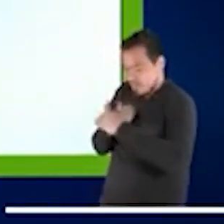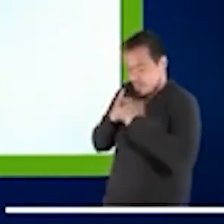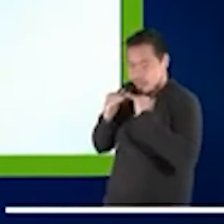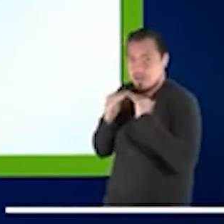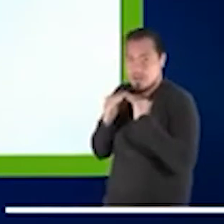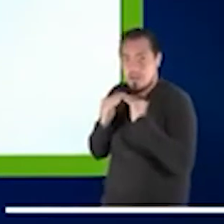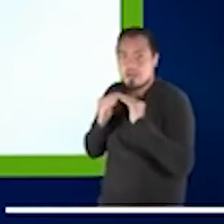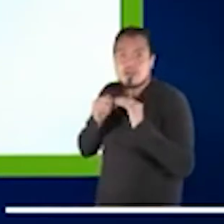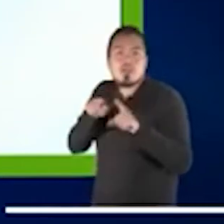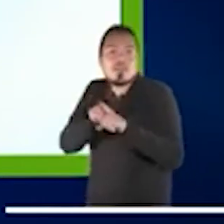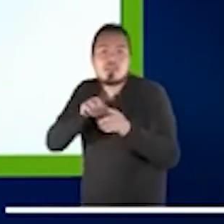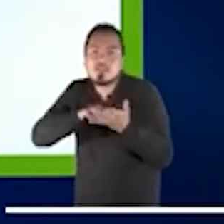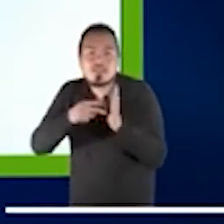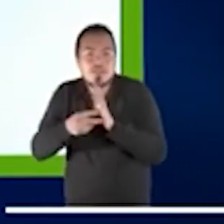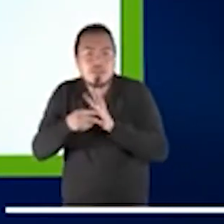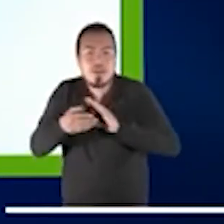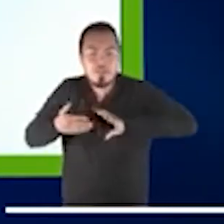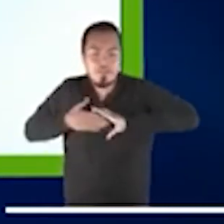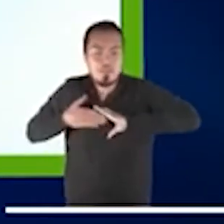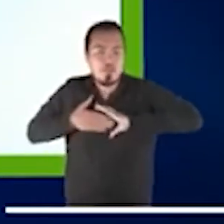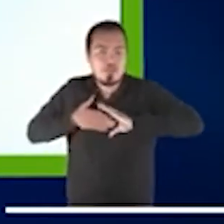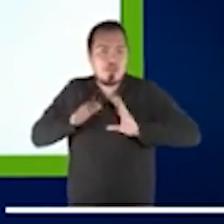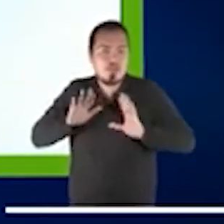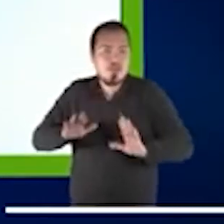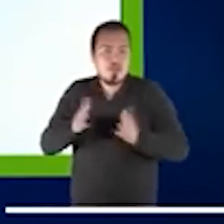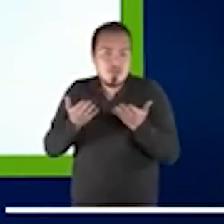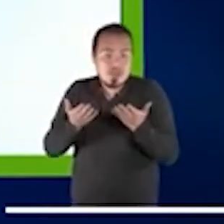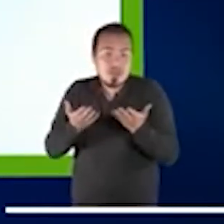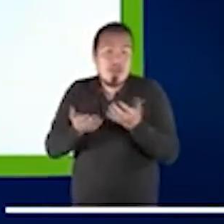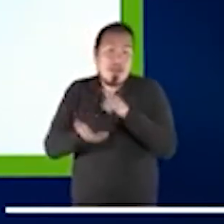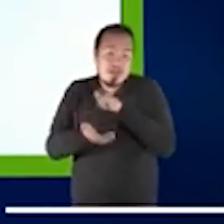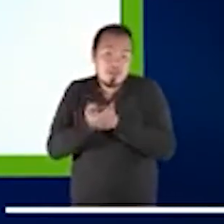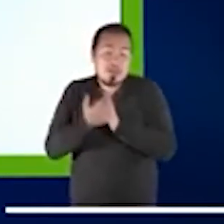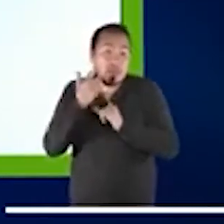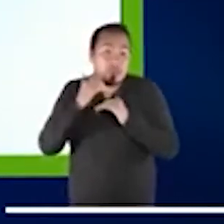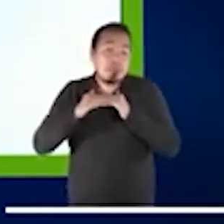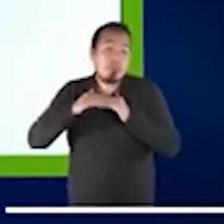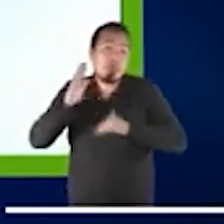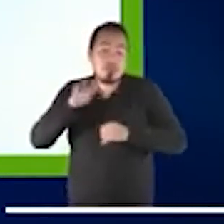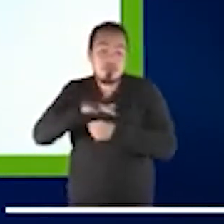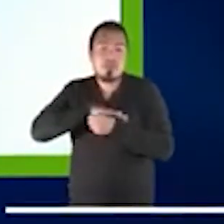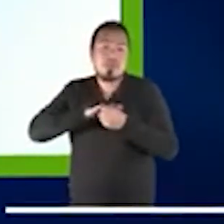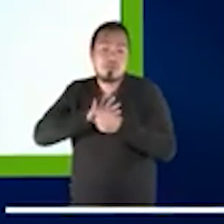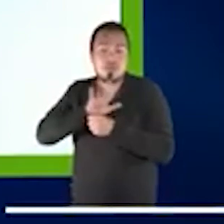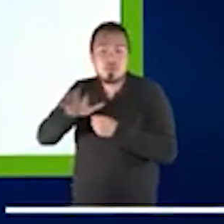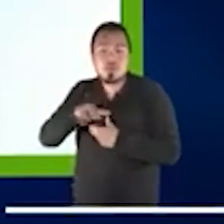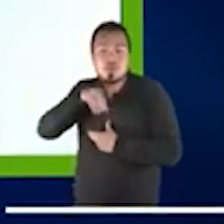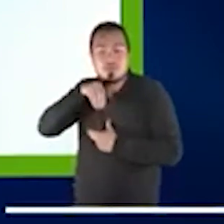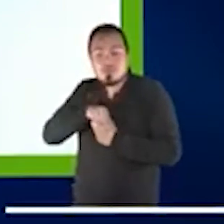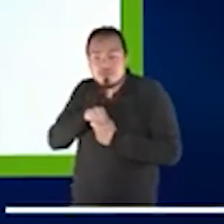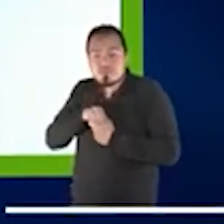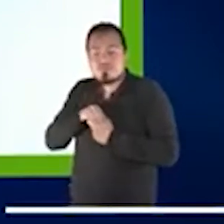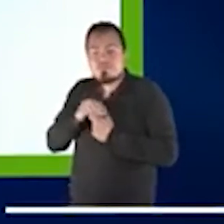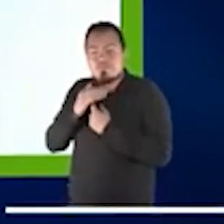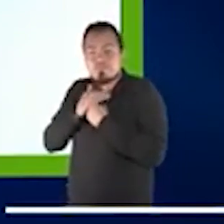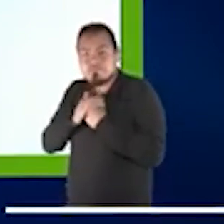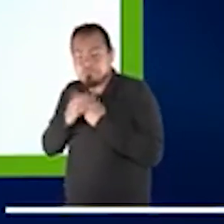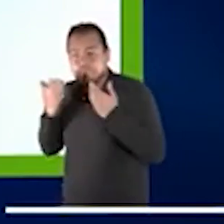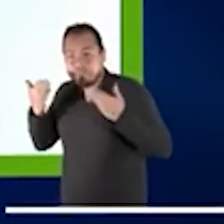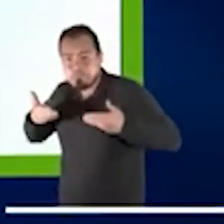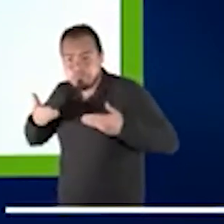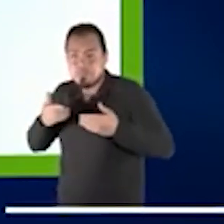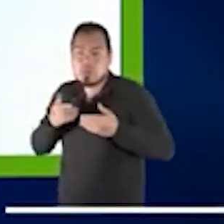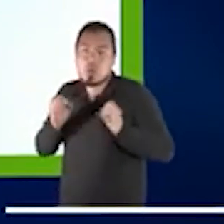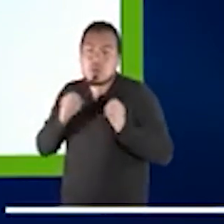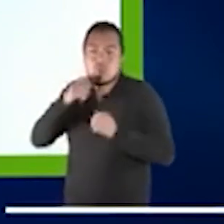de un lado es positivo, porque puede hacer la situación mucho más íntima y mucho más humana, pero del otro lado